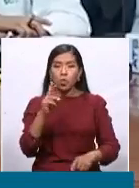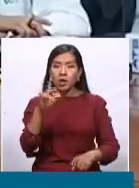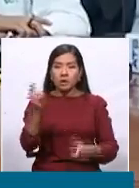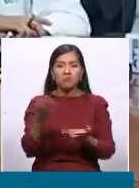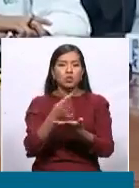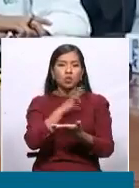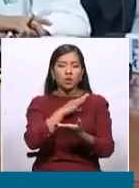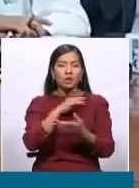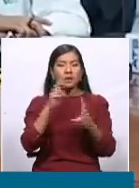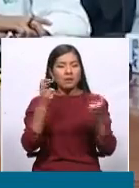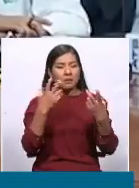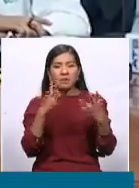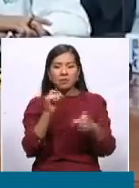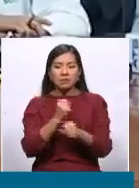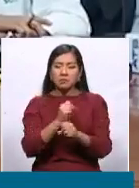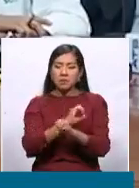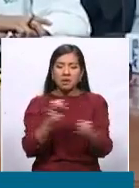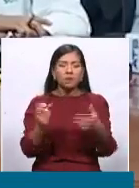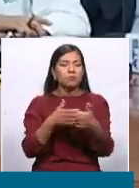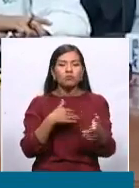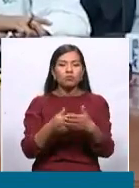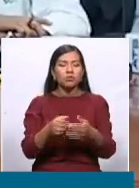asegurado y están recibiendo sin trabajar.